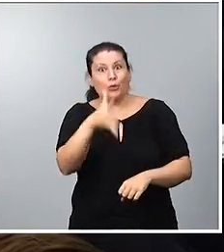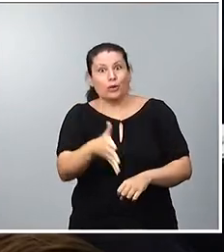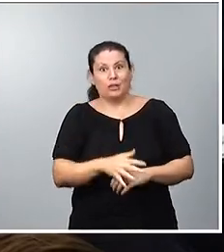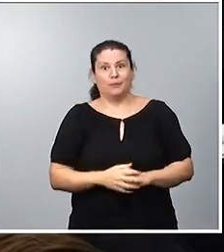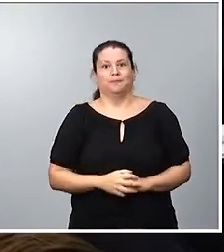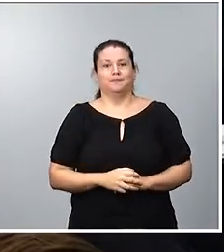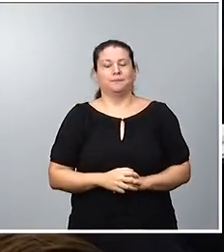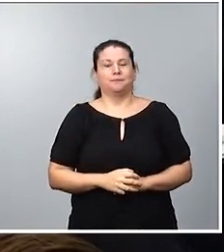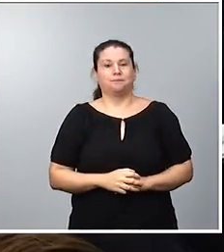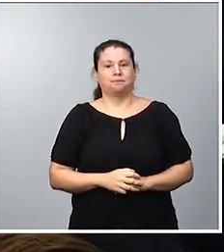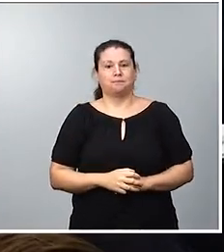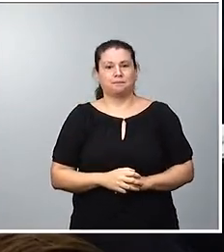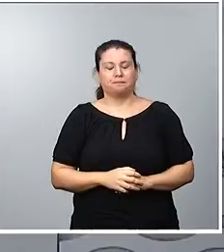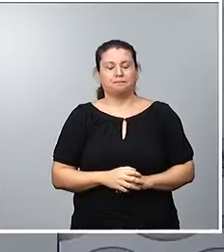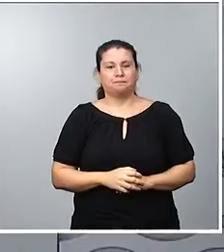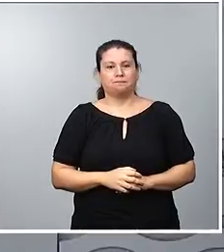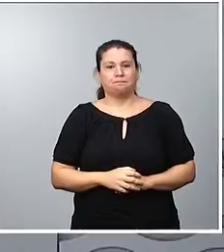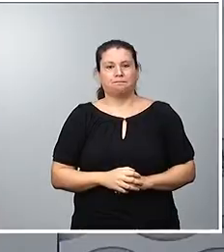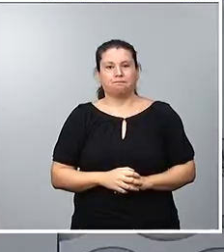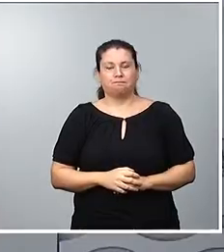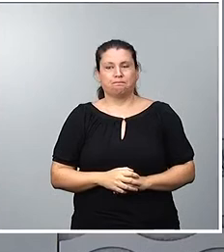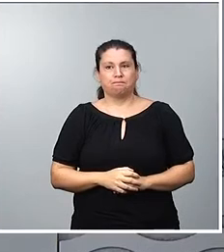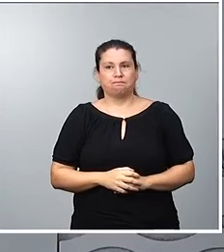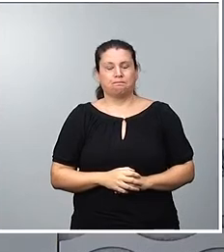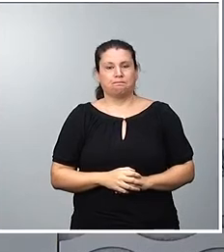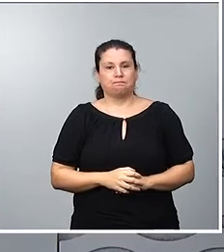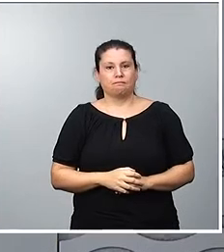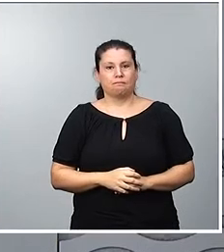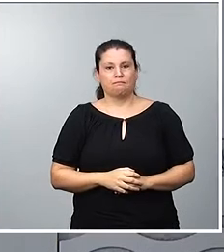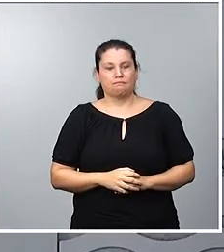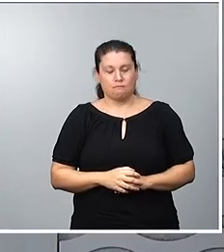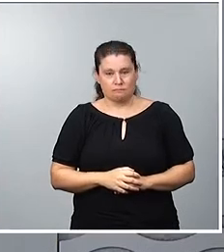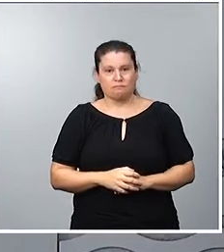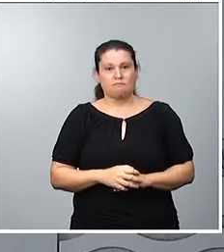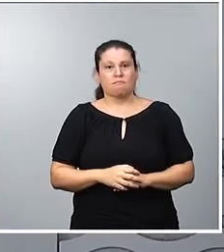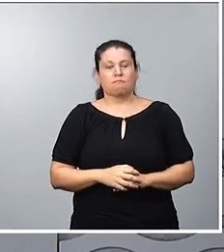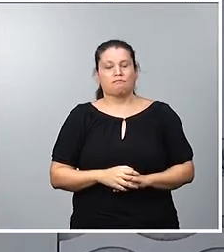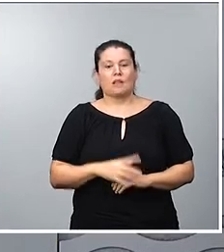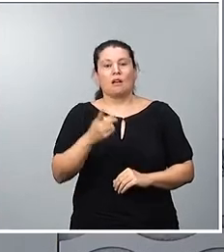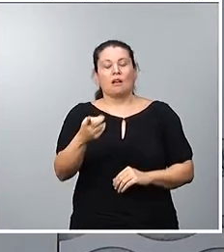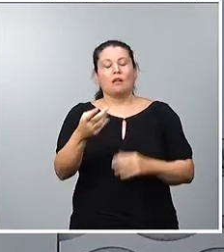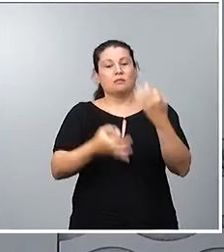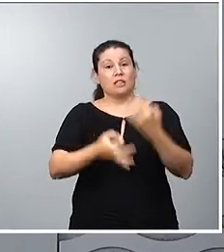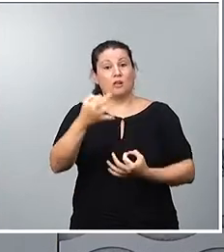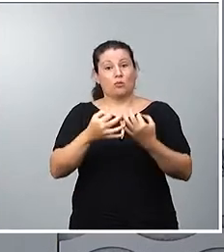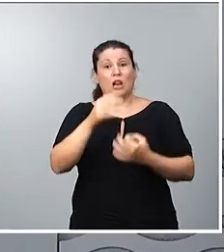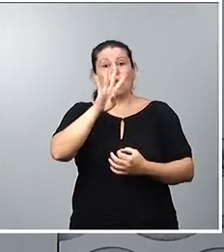Ministro. Sí, vamos a ver, un tribunal no ha resuelto en 48 horas.